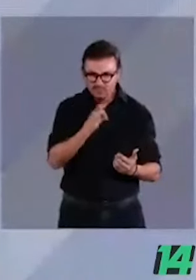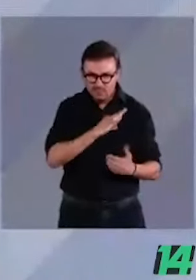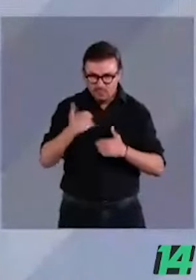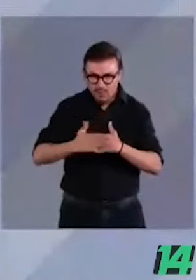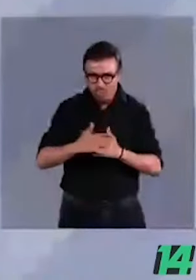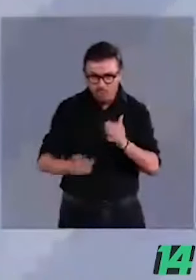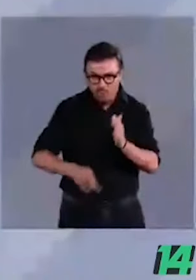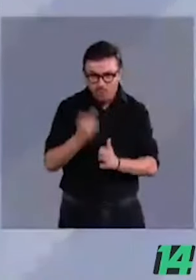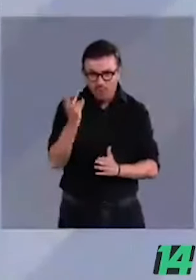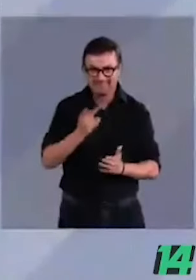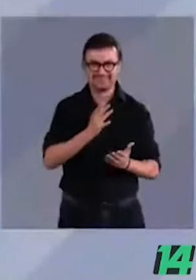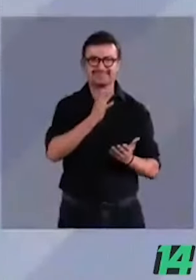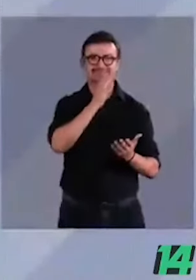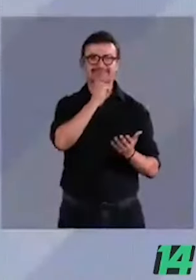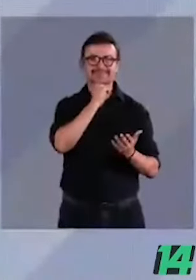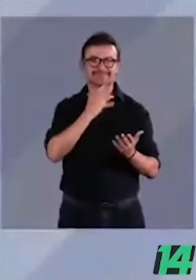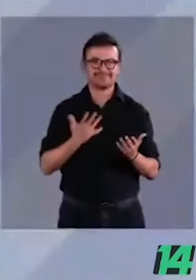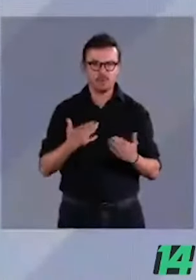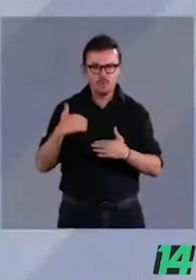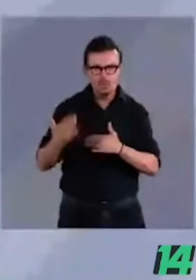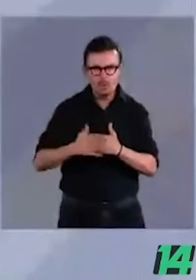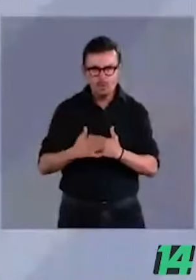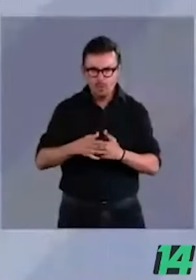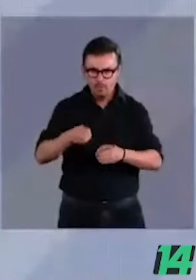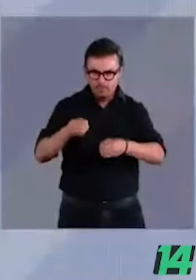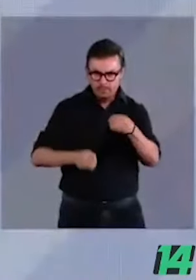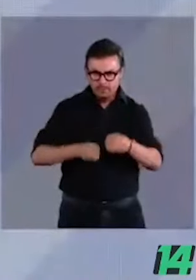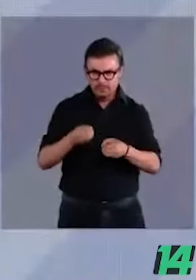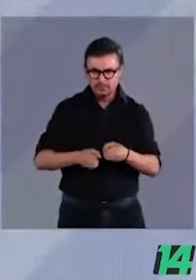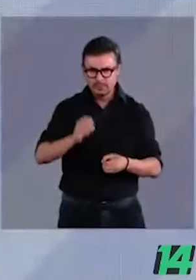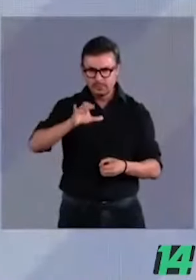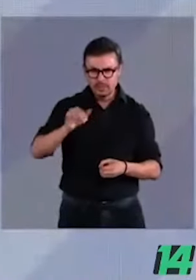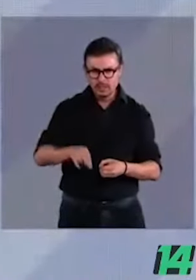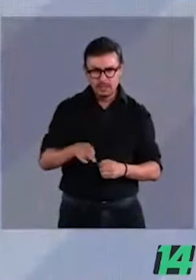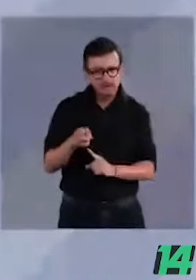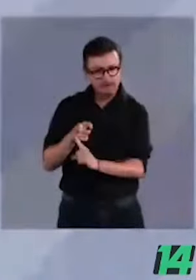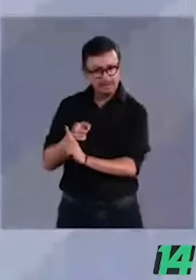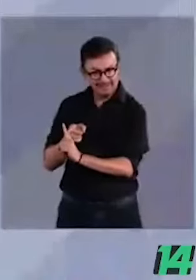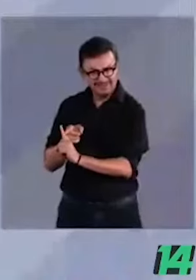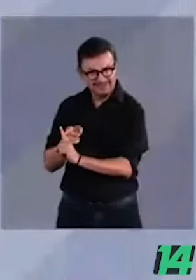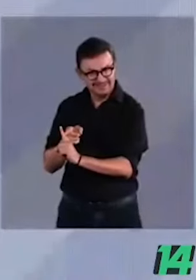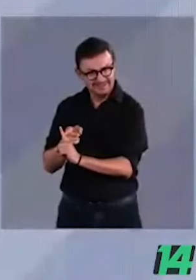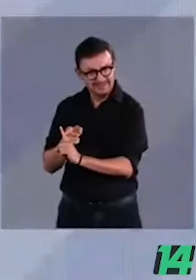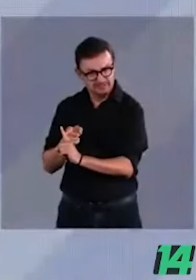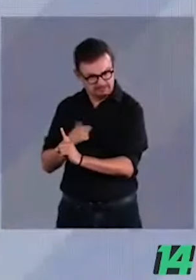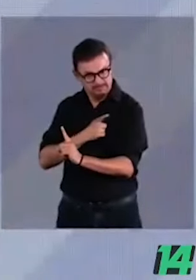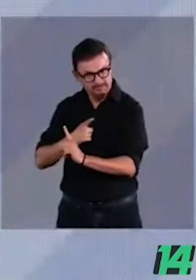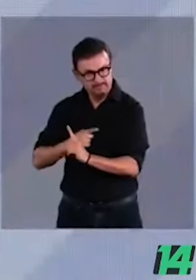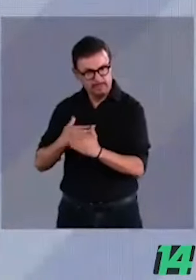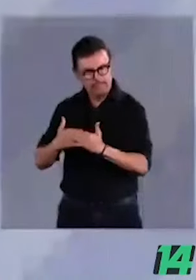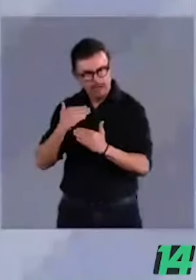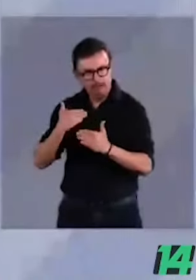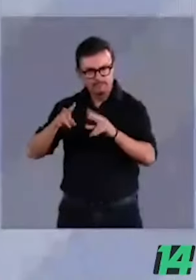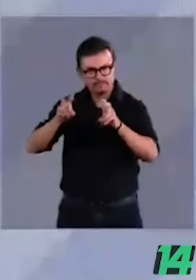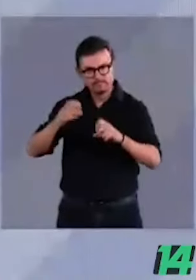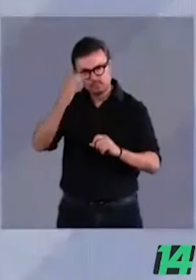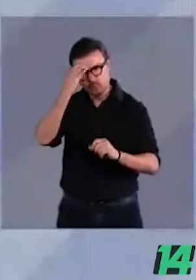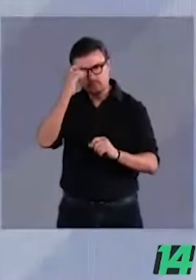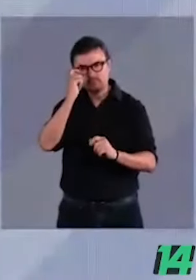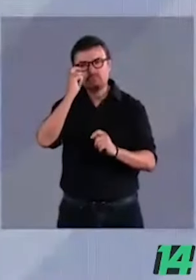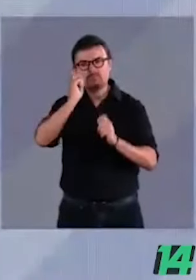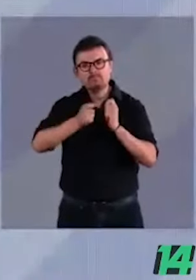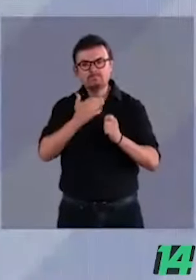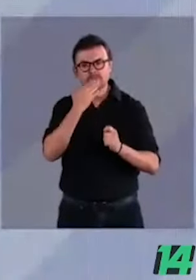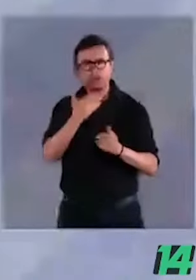volver a llegar otra ministra a la Corte que no tenga los conocimientos. Hoy la democracia está en